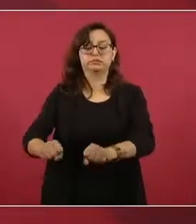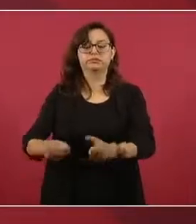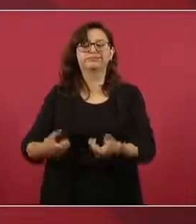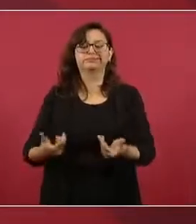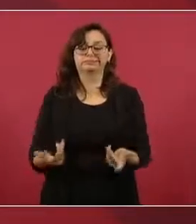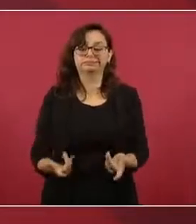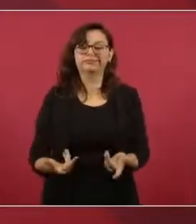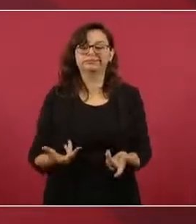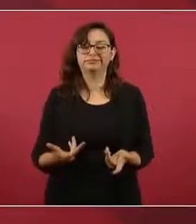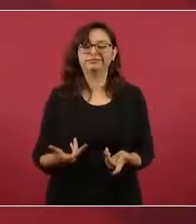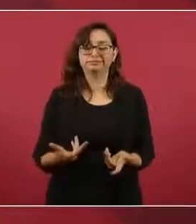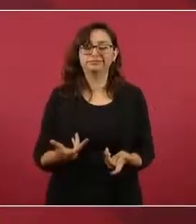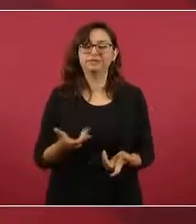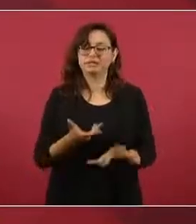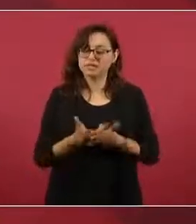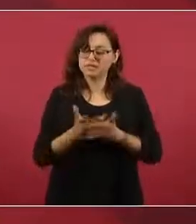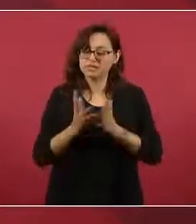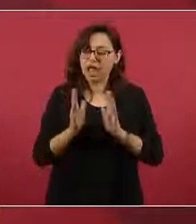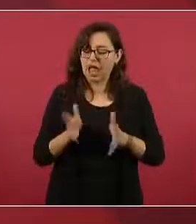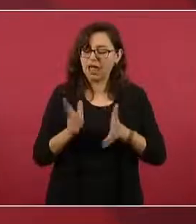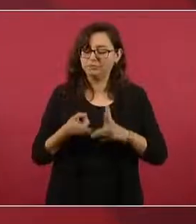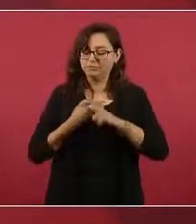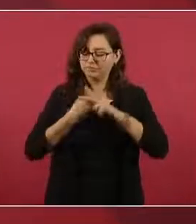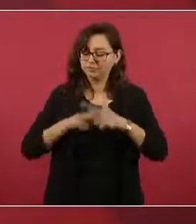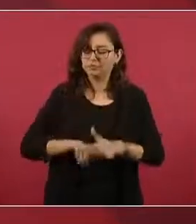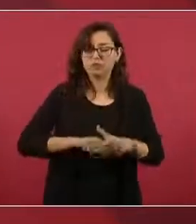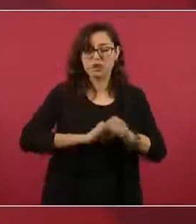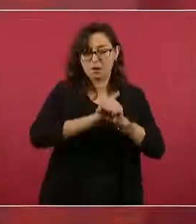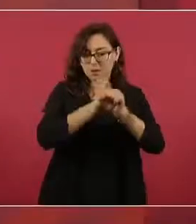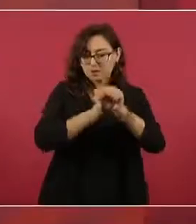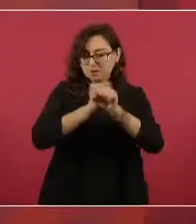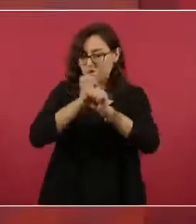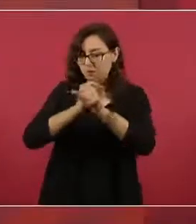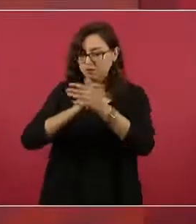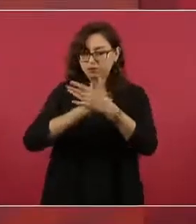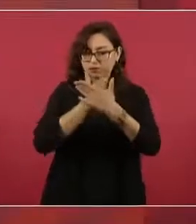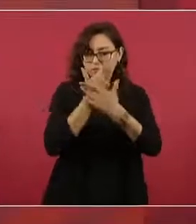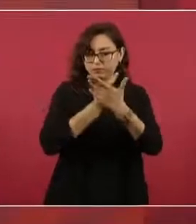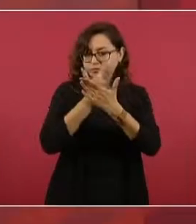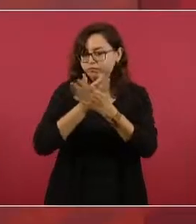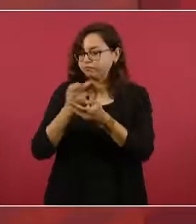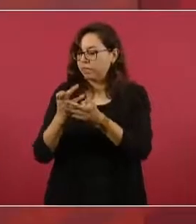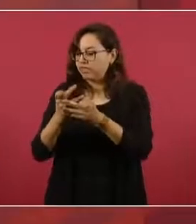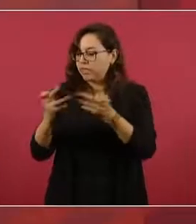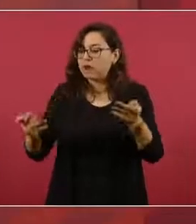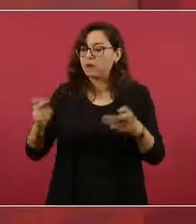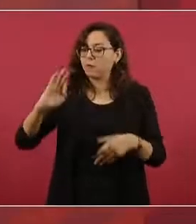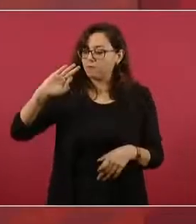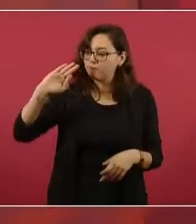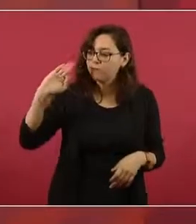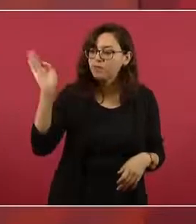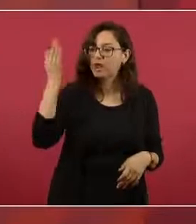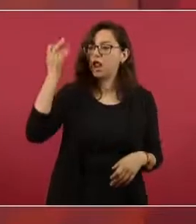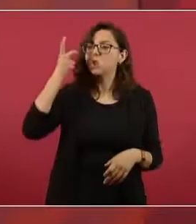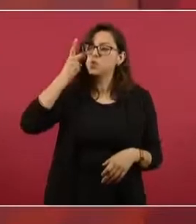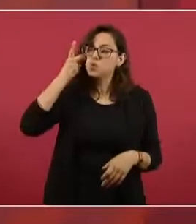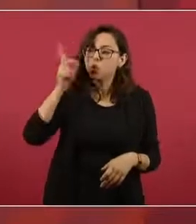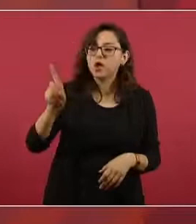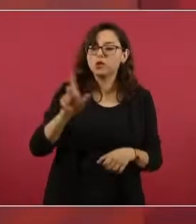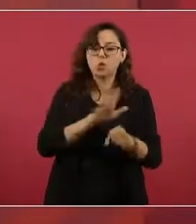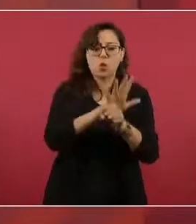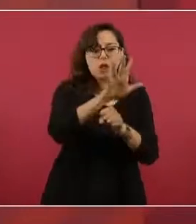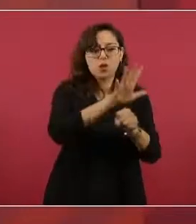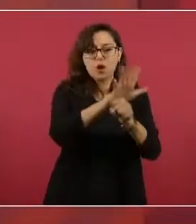ya estamos haciendo un inventario de todos los bienes federales,